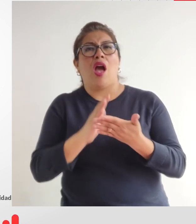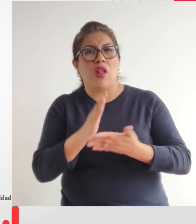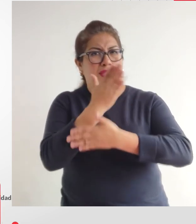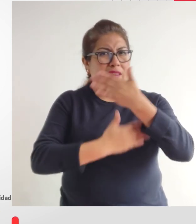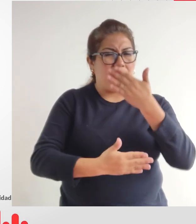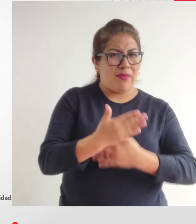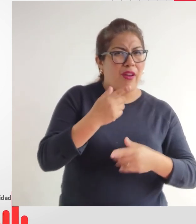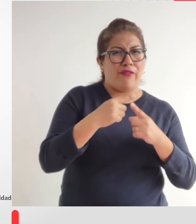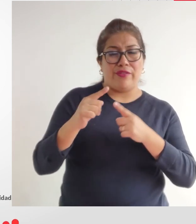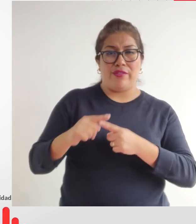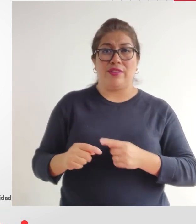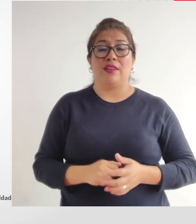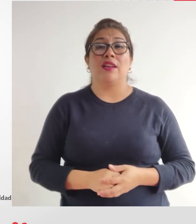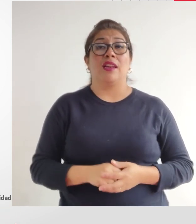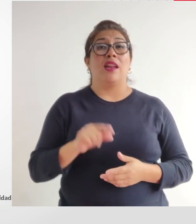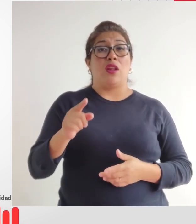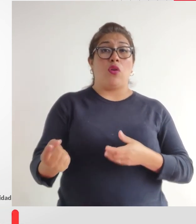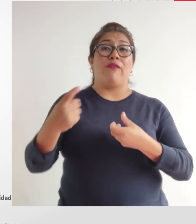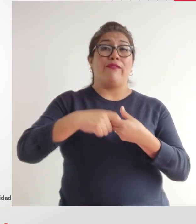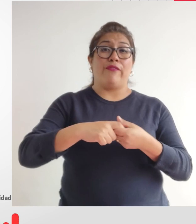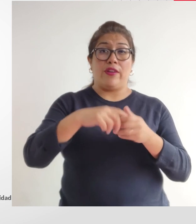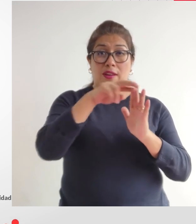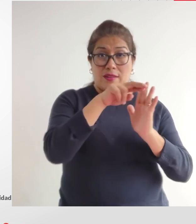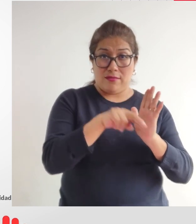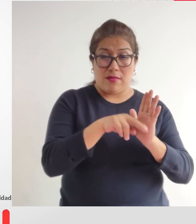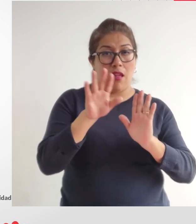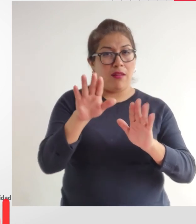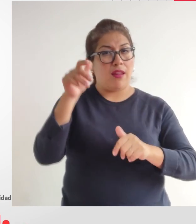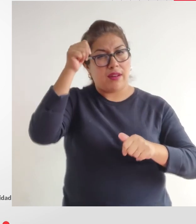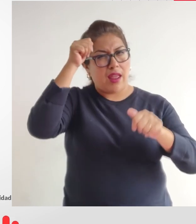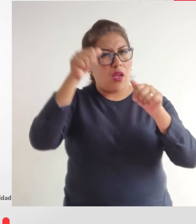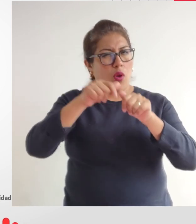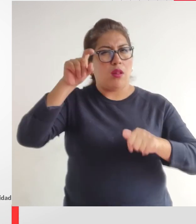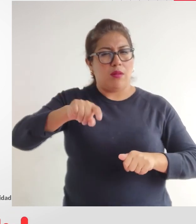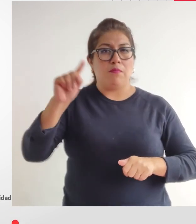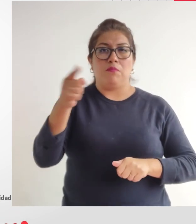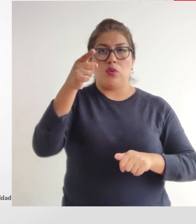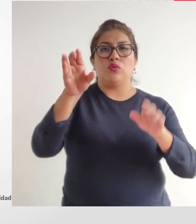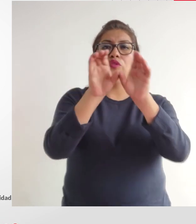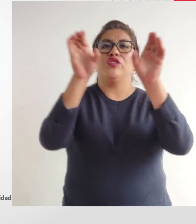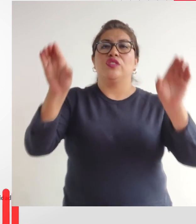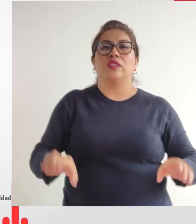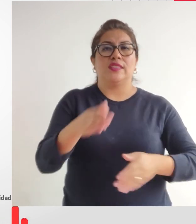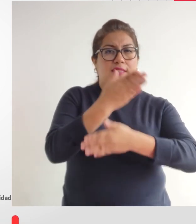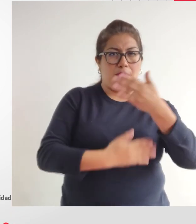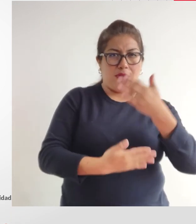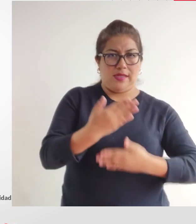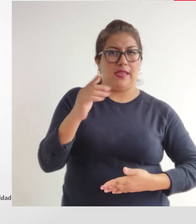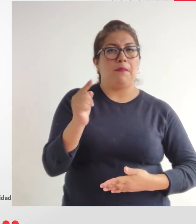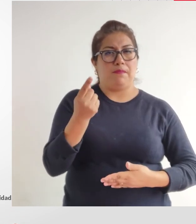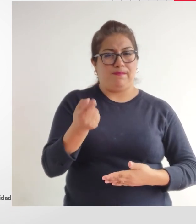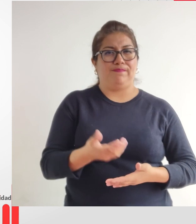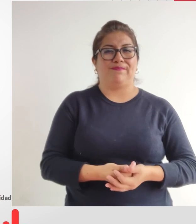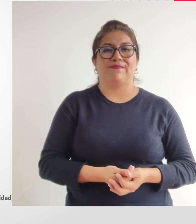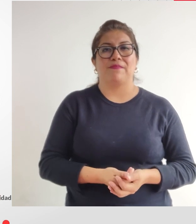discapacidad. Y para inscribirse en nuestro registro, recordando que es necesario tener el certificado de